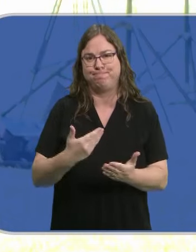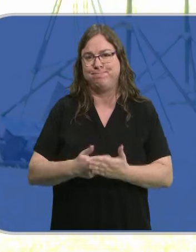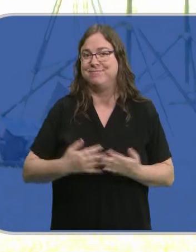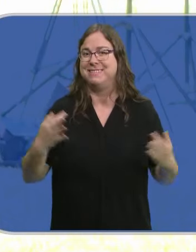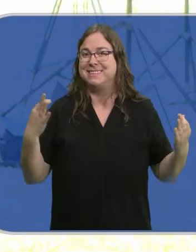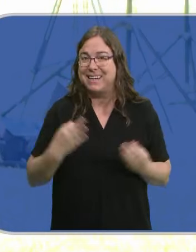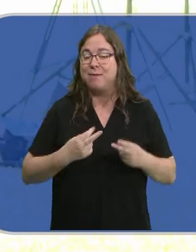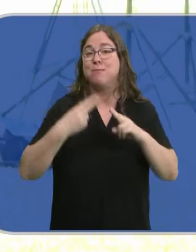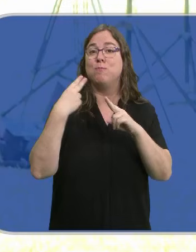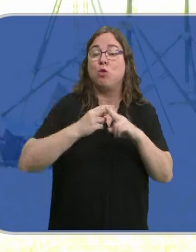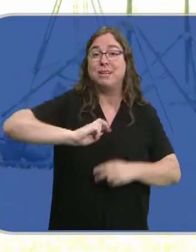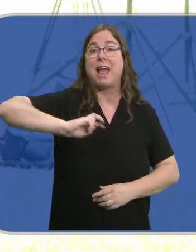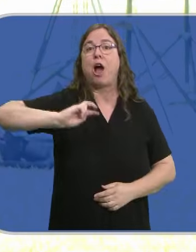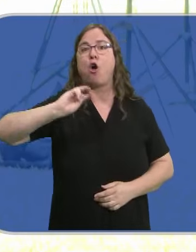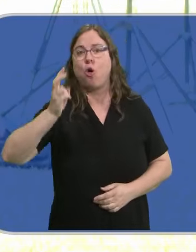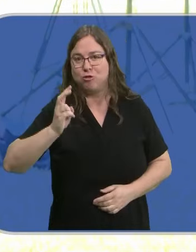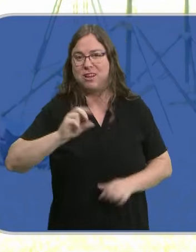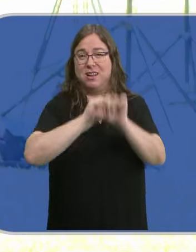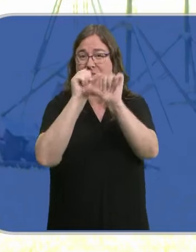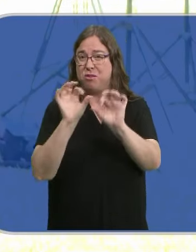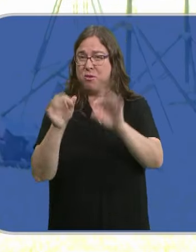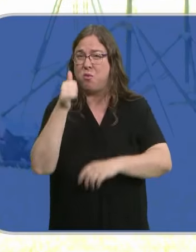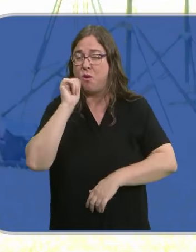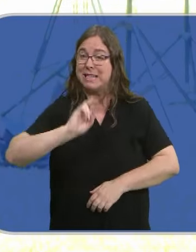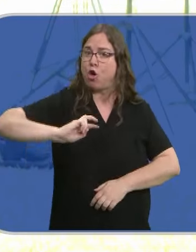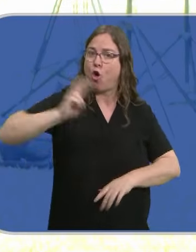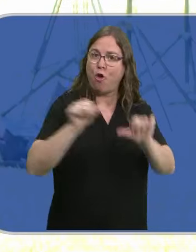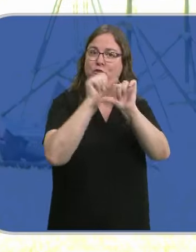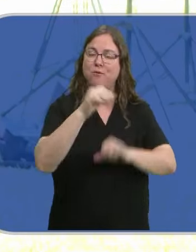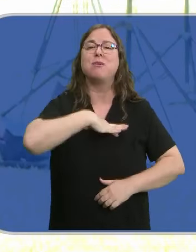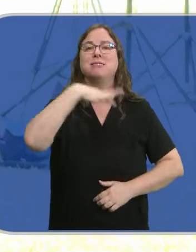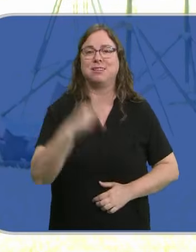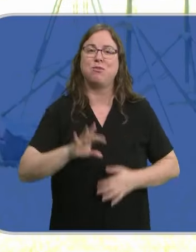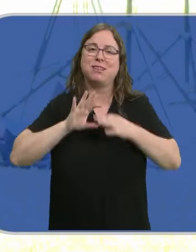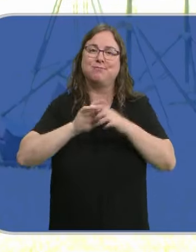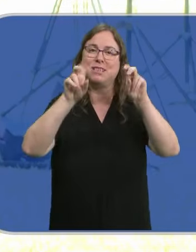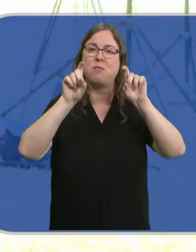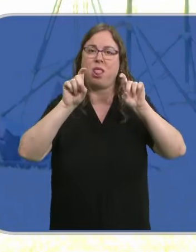que otra política alternativa a la de Sánchez es posible en materia educativa.